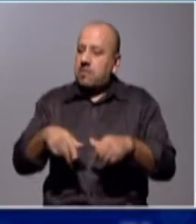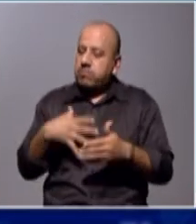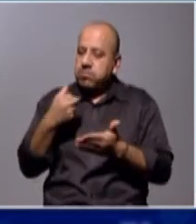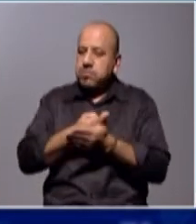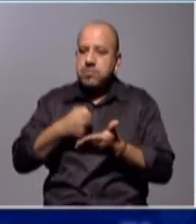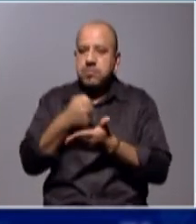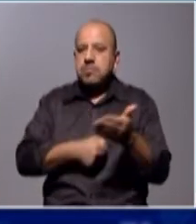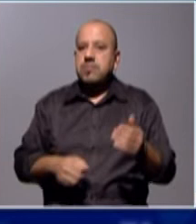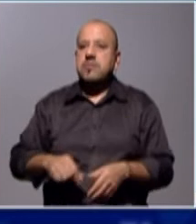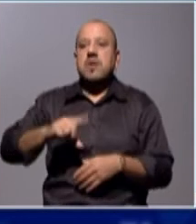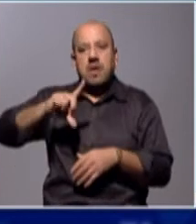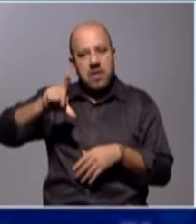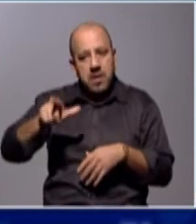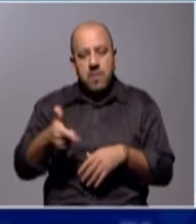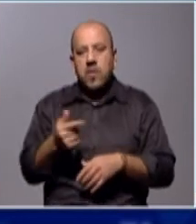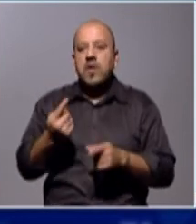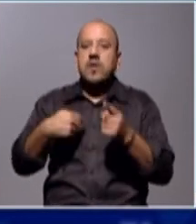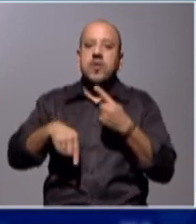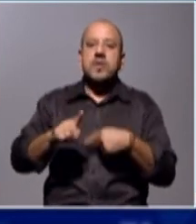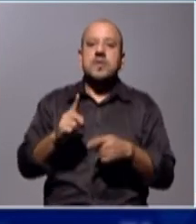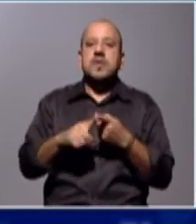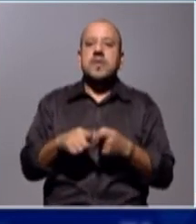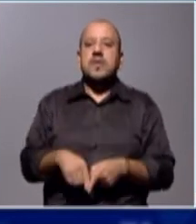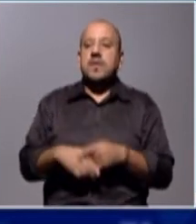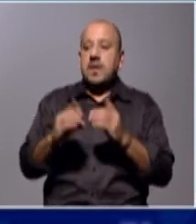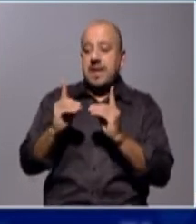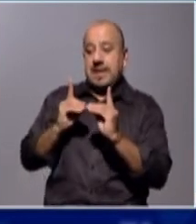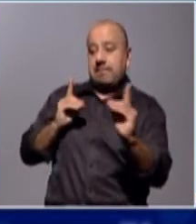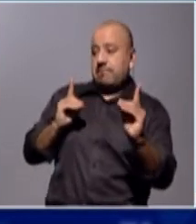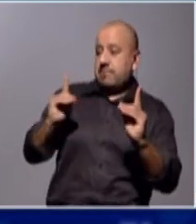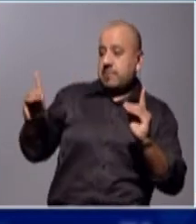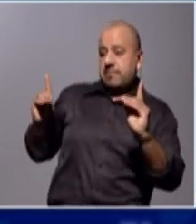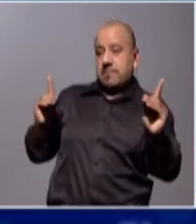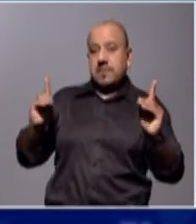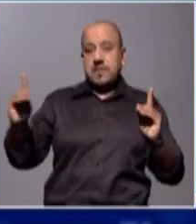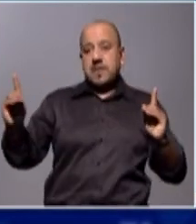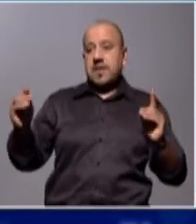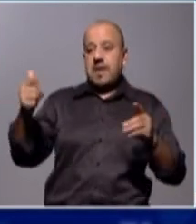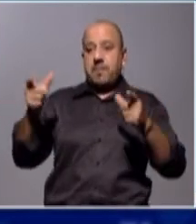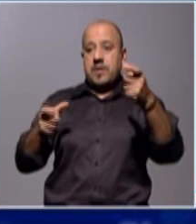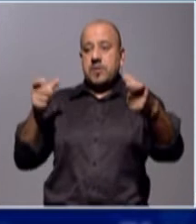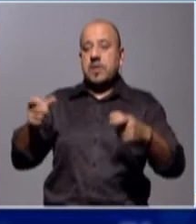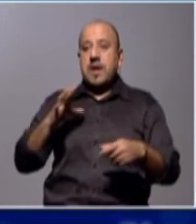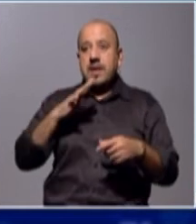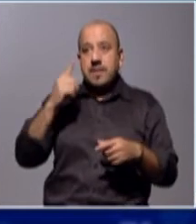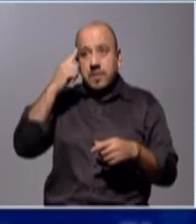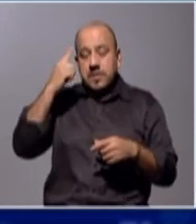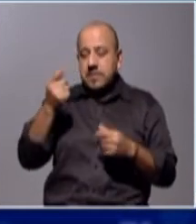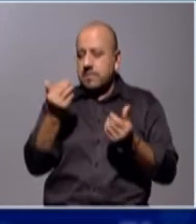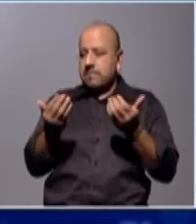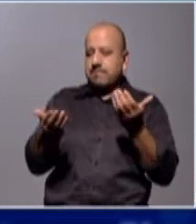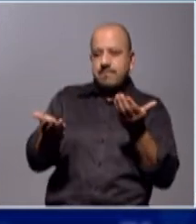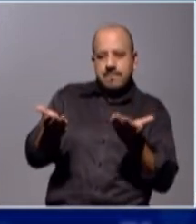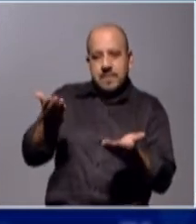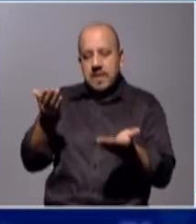larga, y el distanciamiento no va a servir, aunque hay que encontrar el equilibrio de empezar a andar con